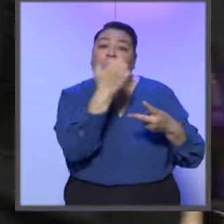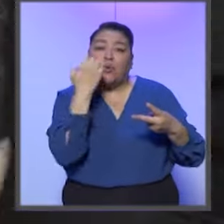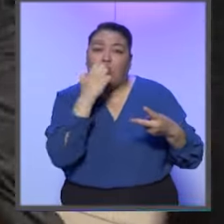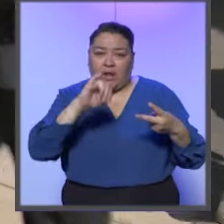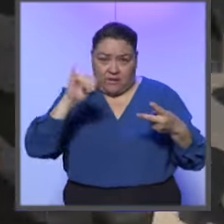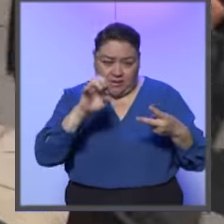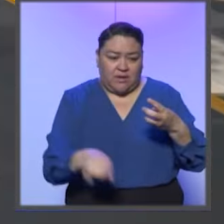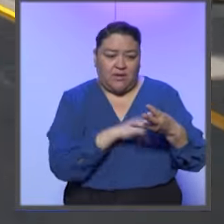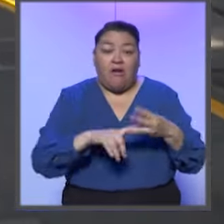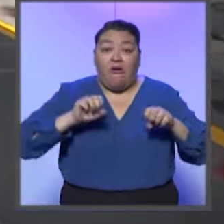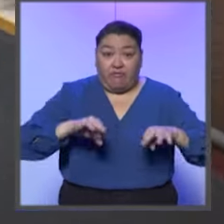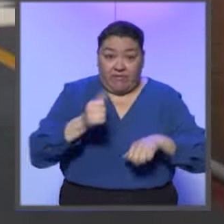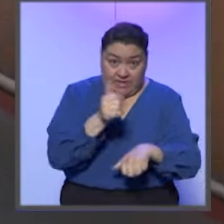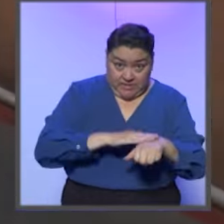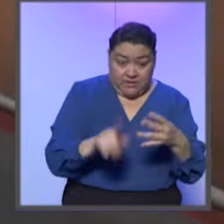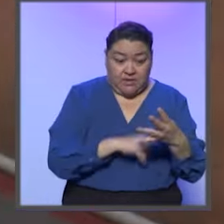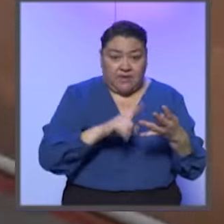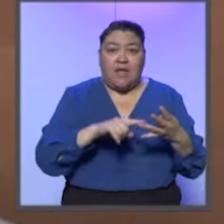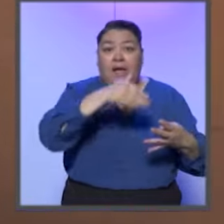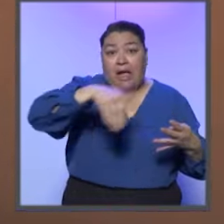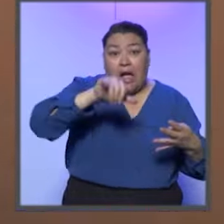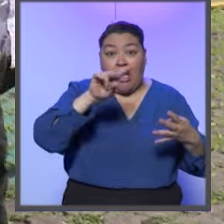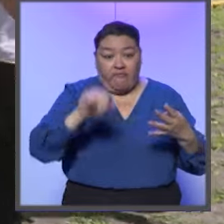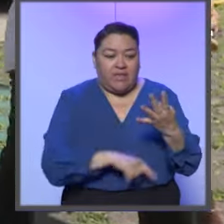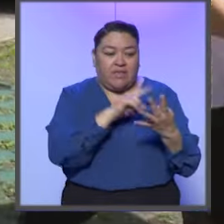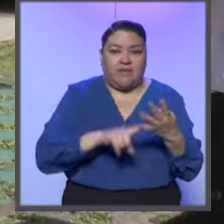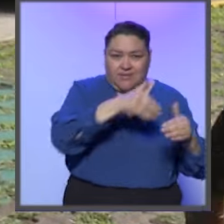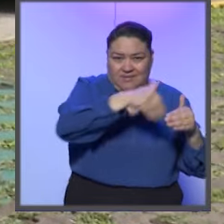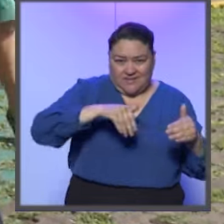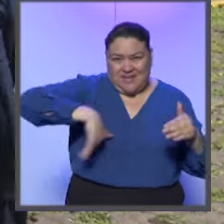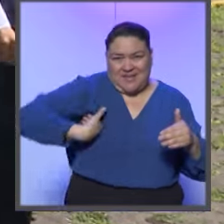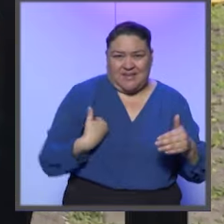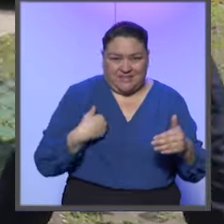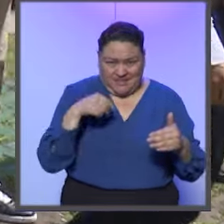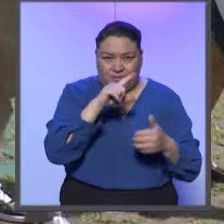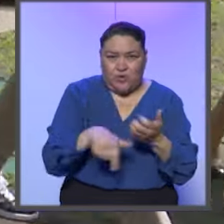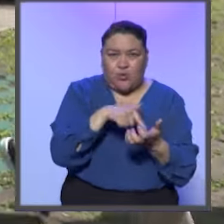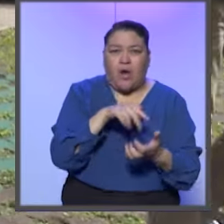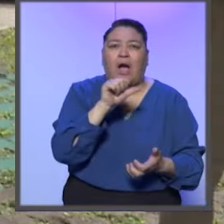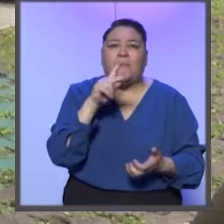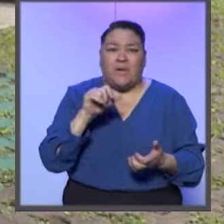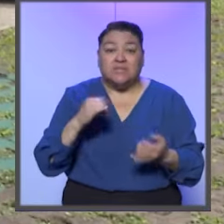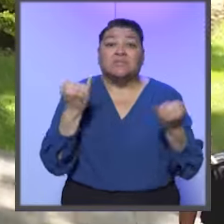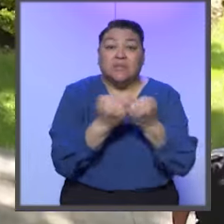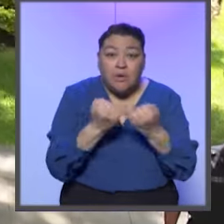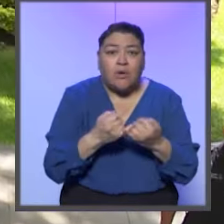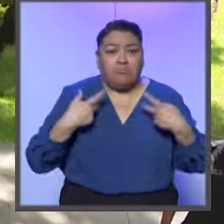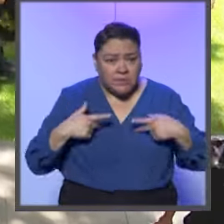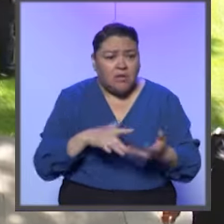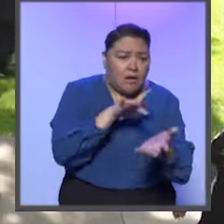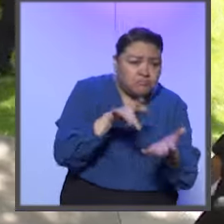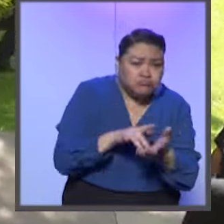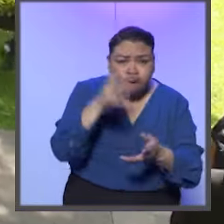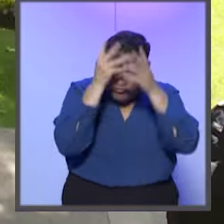la Escuela Judicial Electoral, las oficinas administrativas de Avena y la sede del Archivo Institucional que se ubica en Apaches. Hubo